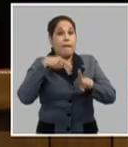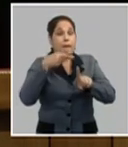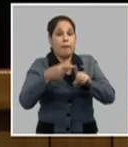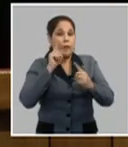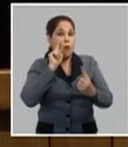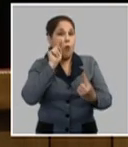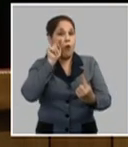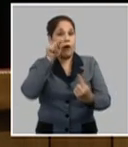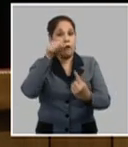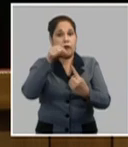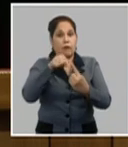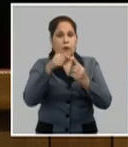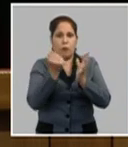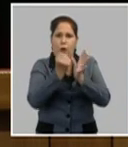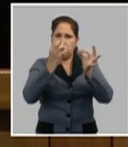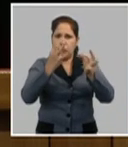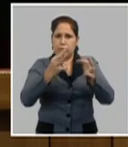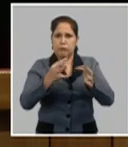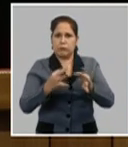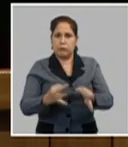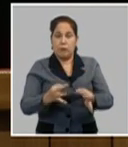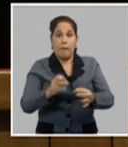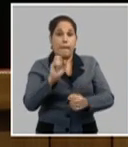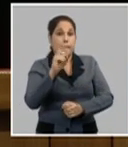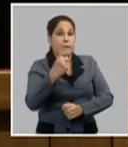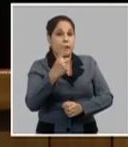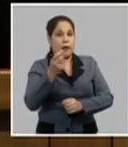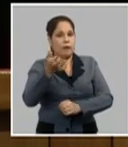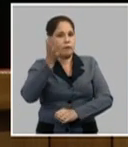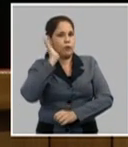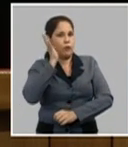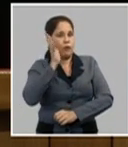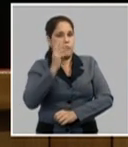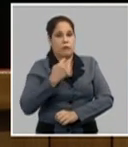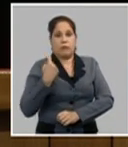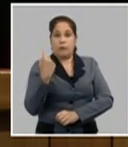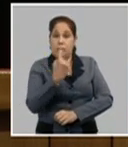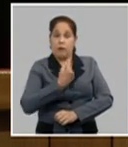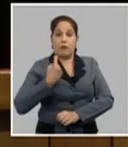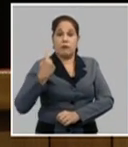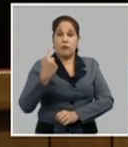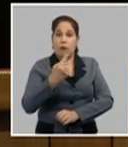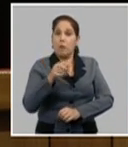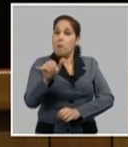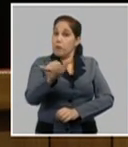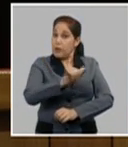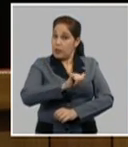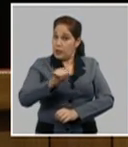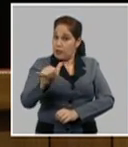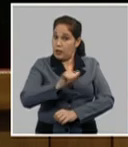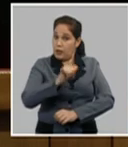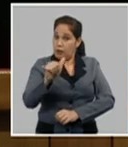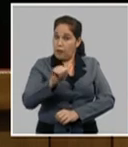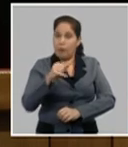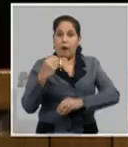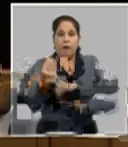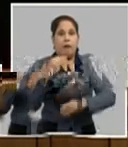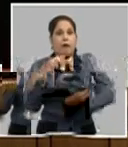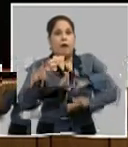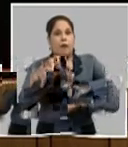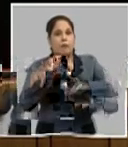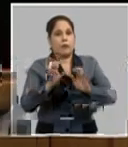objetivos aprobados en la primera conferencia nacional, así como la reforma